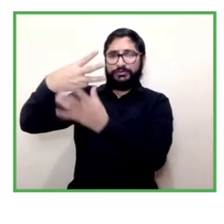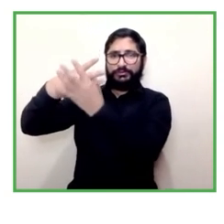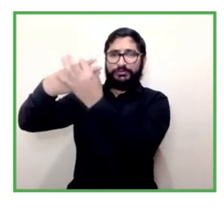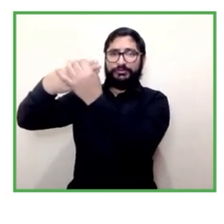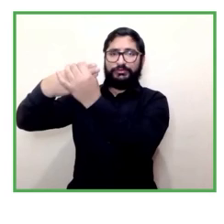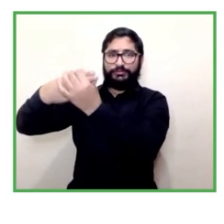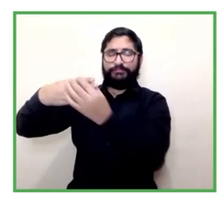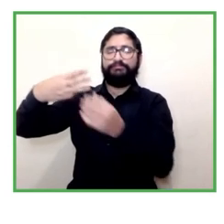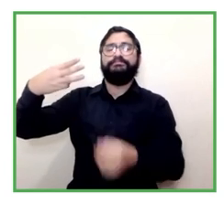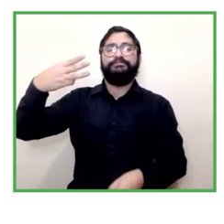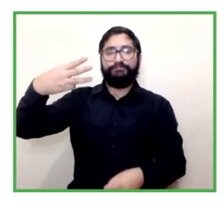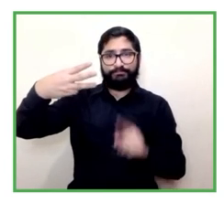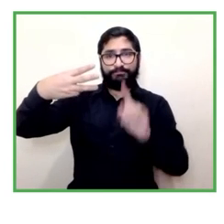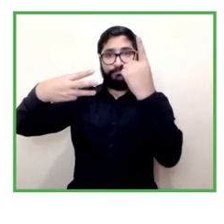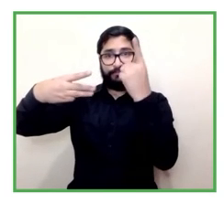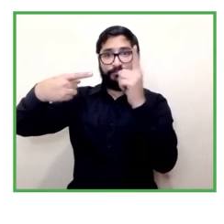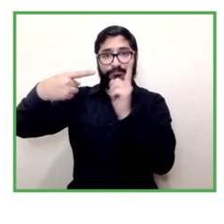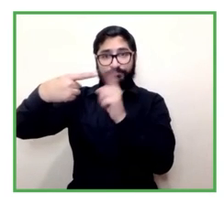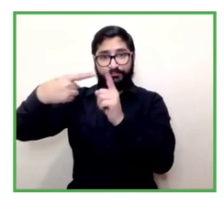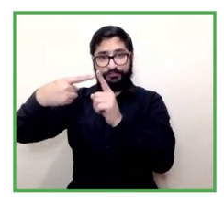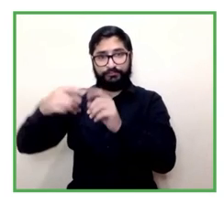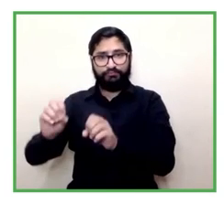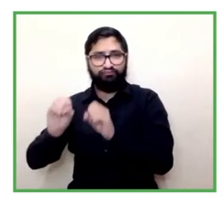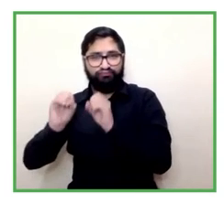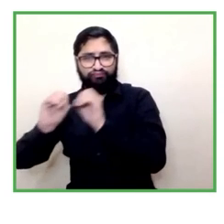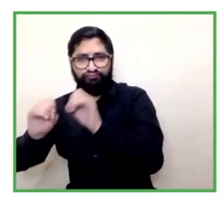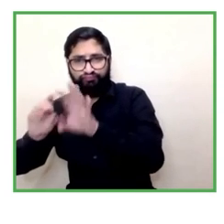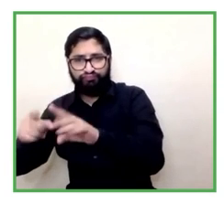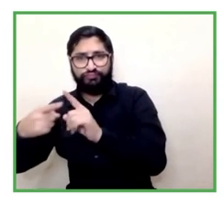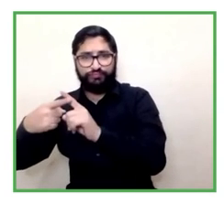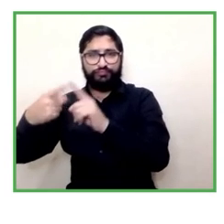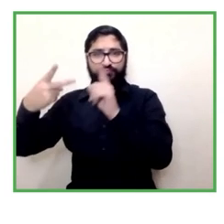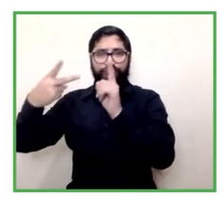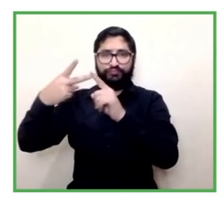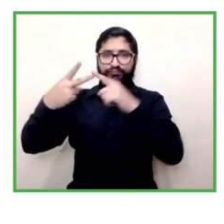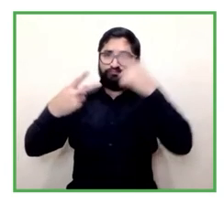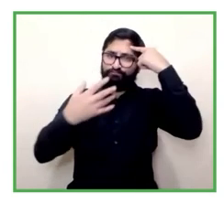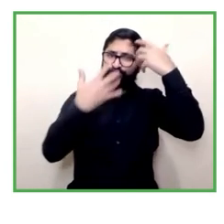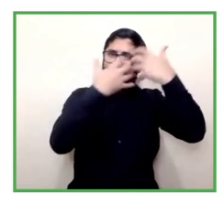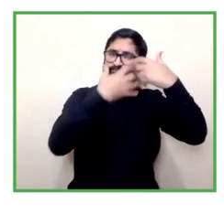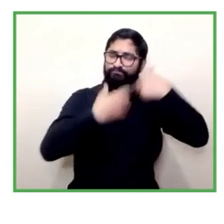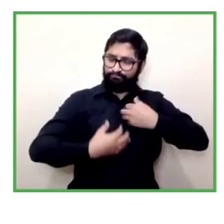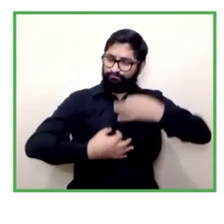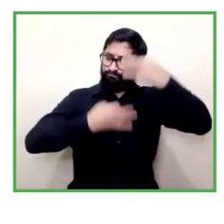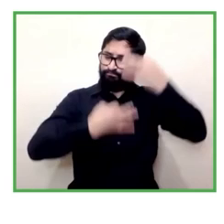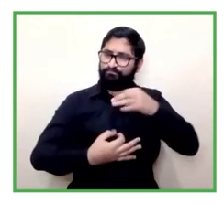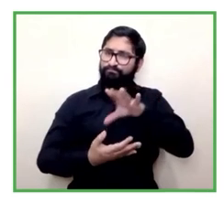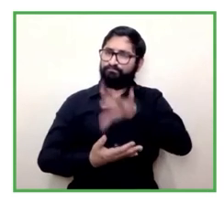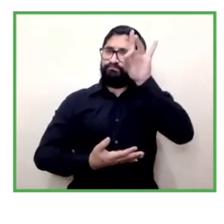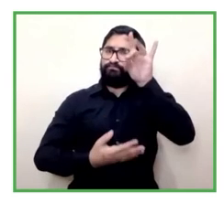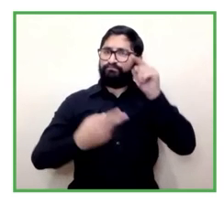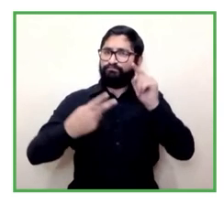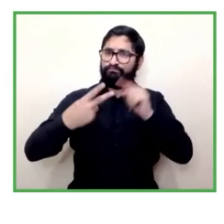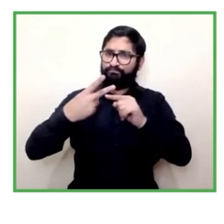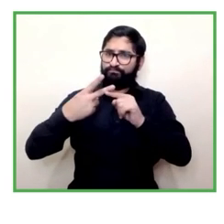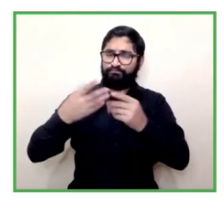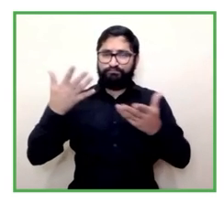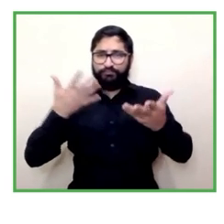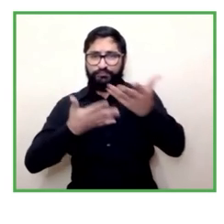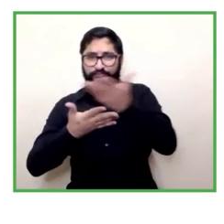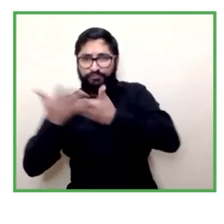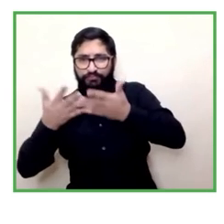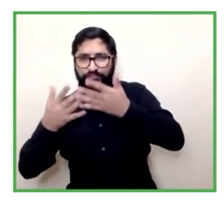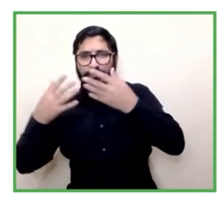definir esos nuevos diseños curriculares que son desafiantes a la hora de formular estas políticas